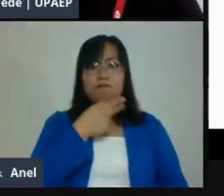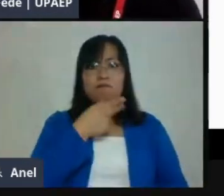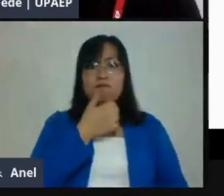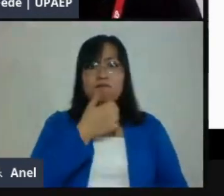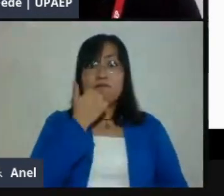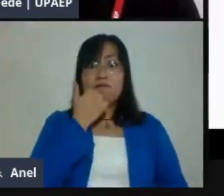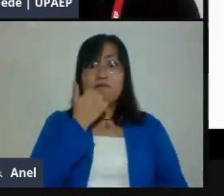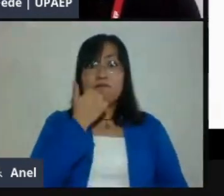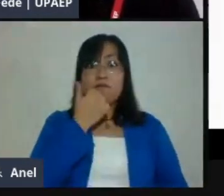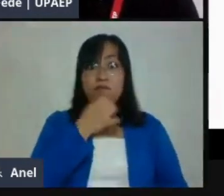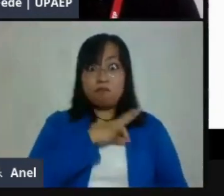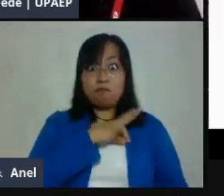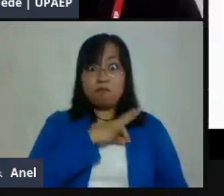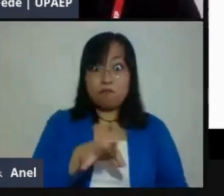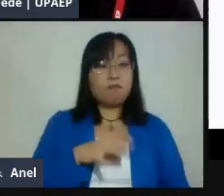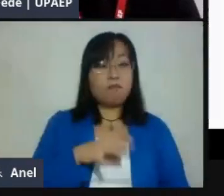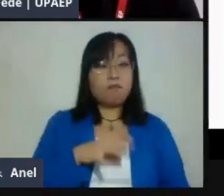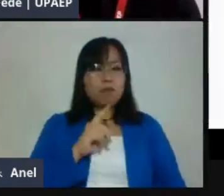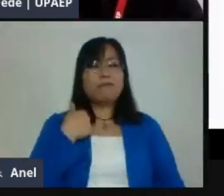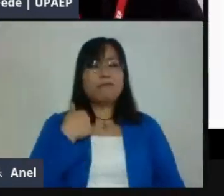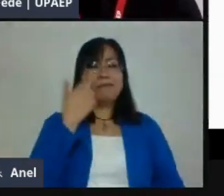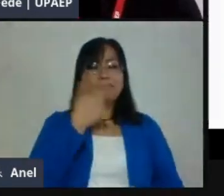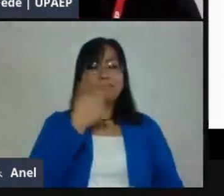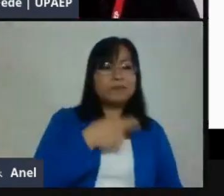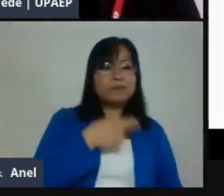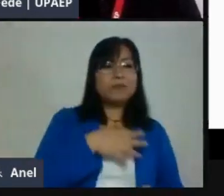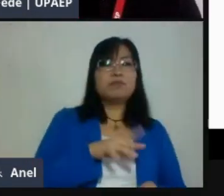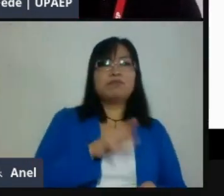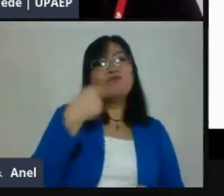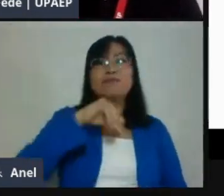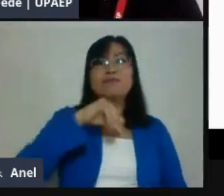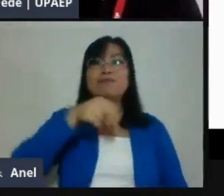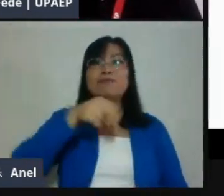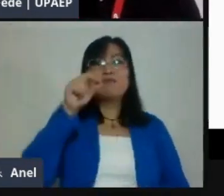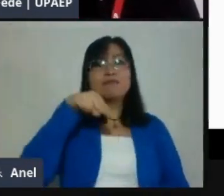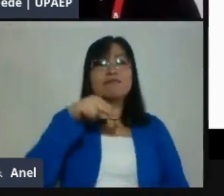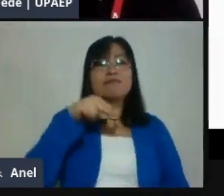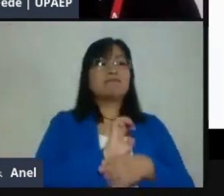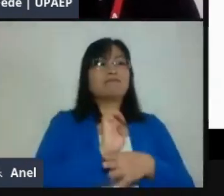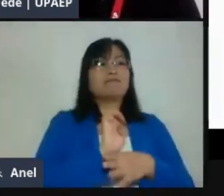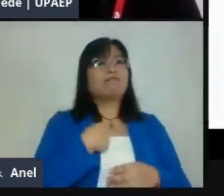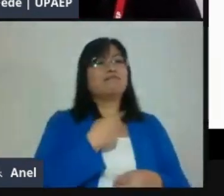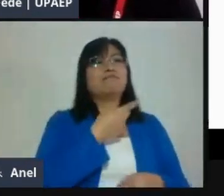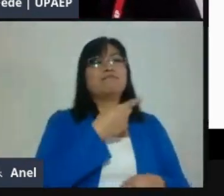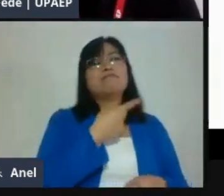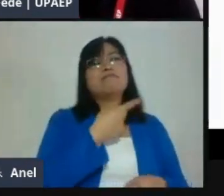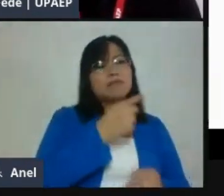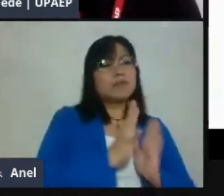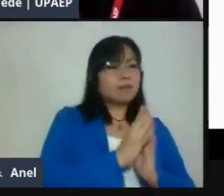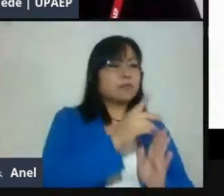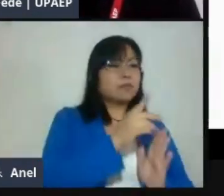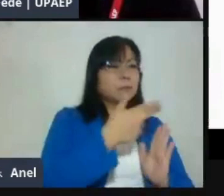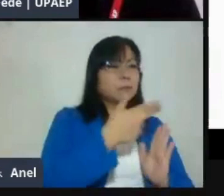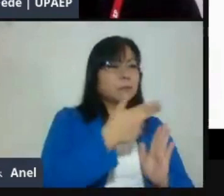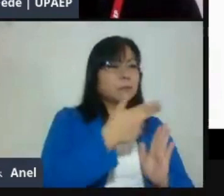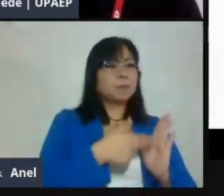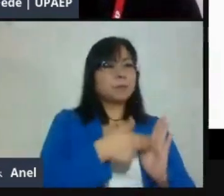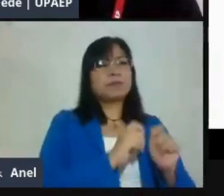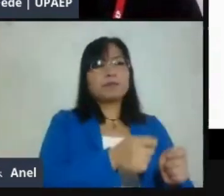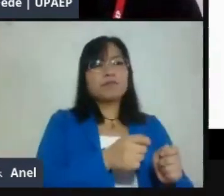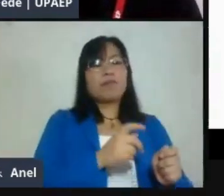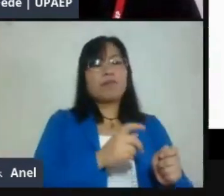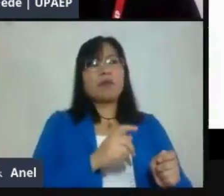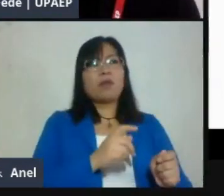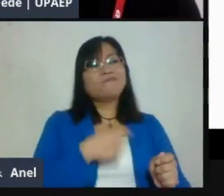trabajando. Más adelante los voy a invitar a hacer cosas un poco más proactivas. Sin embargo, considero también